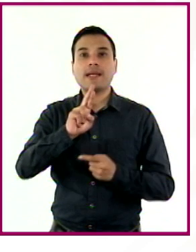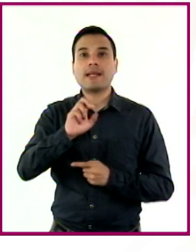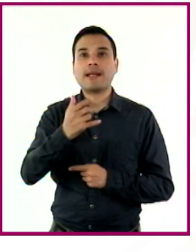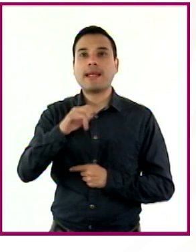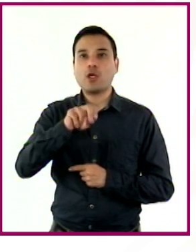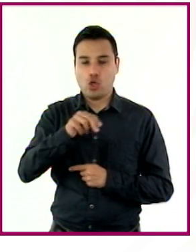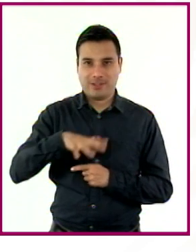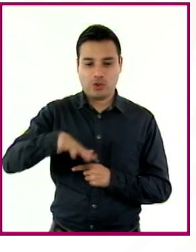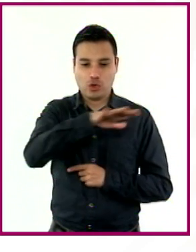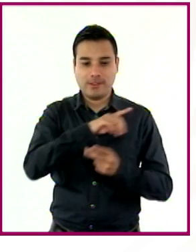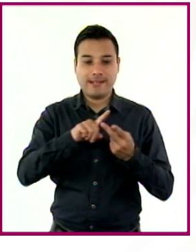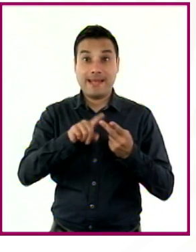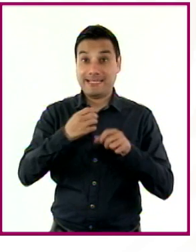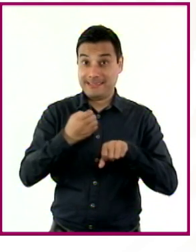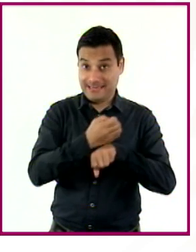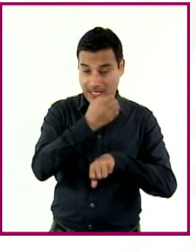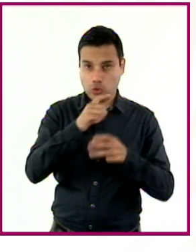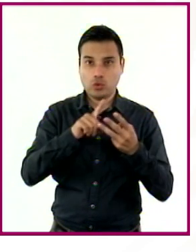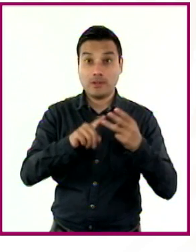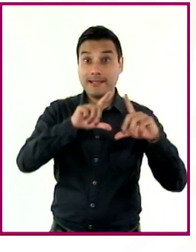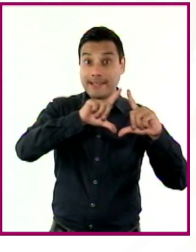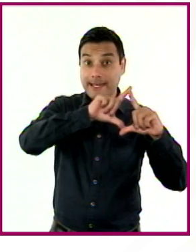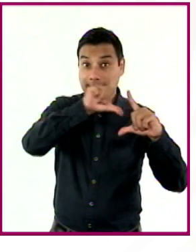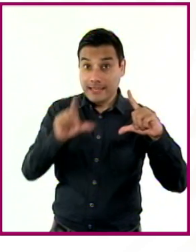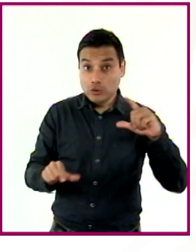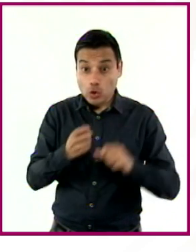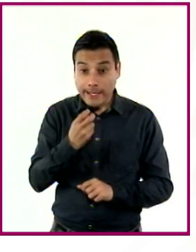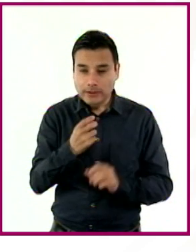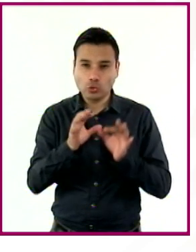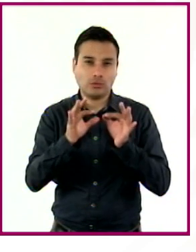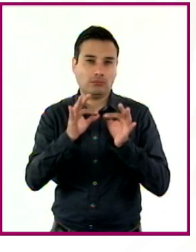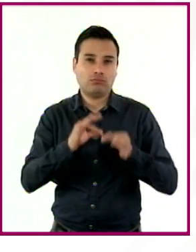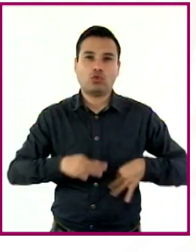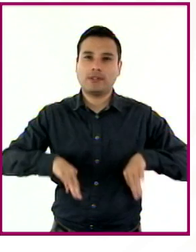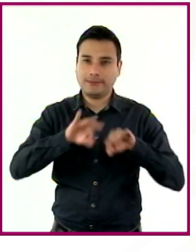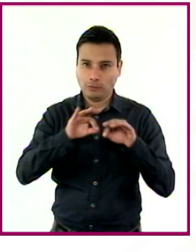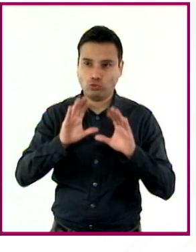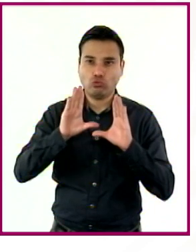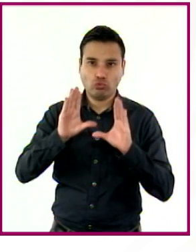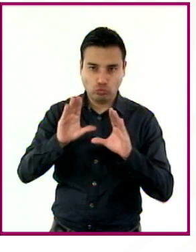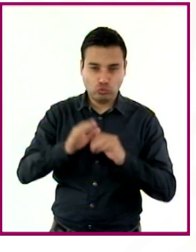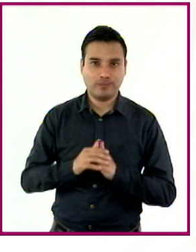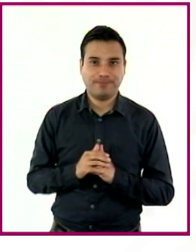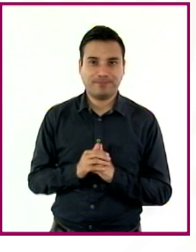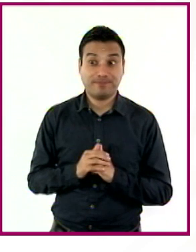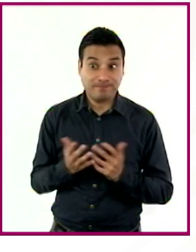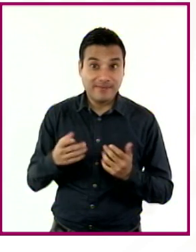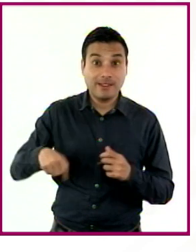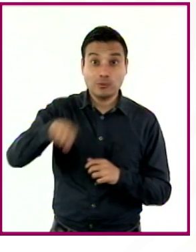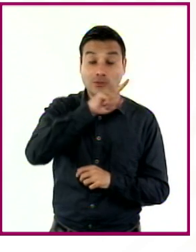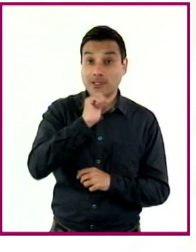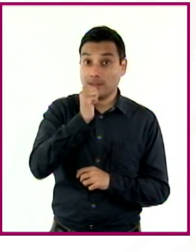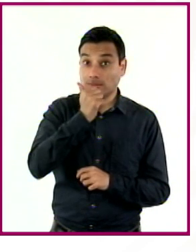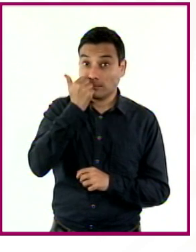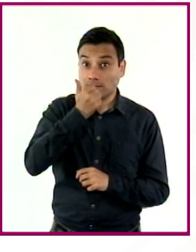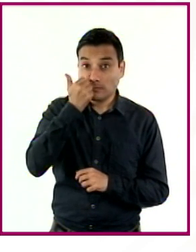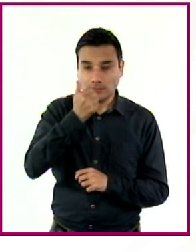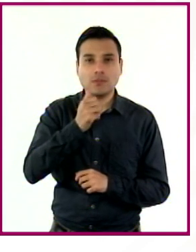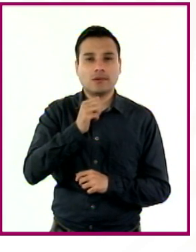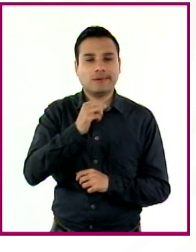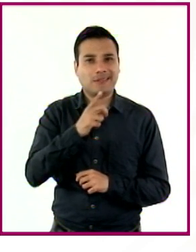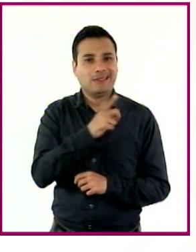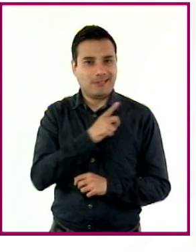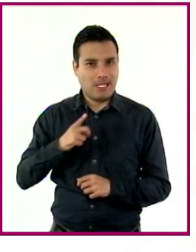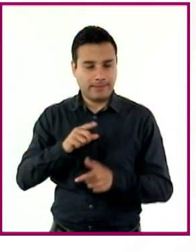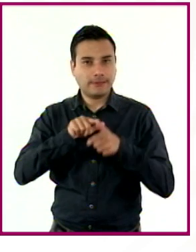nación son los referentes contextuales a partir de los cuales niñas y niños deberán continuar con la reflexión y la